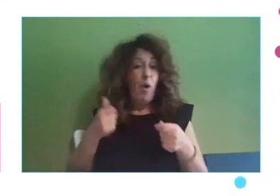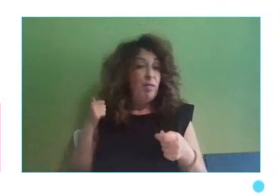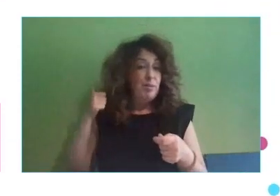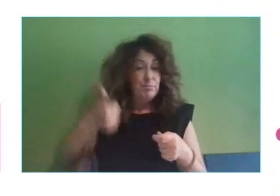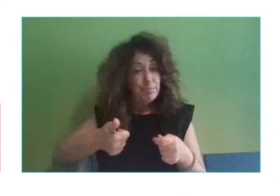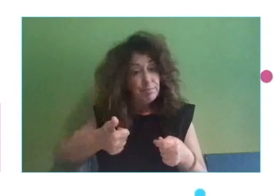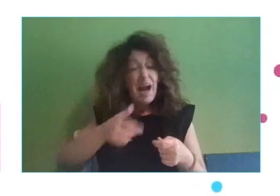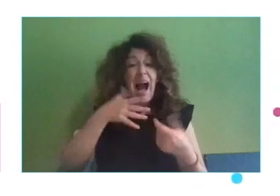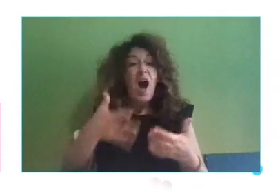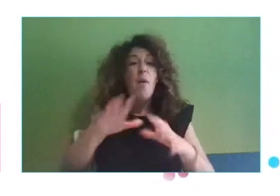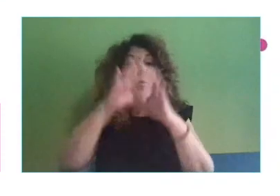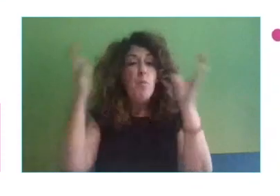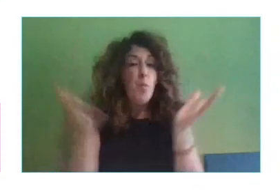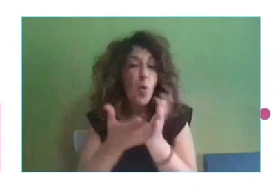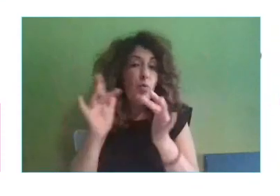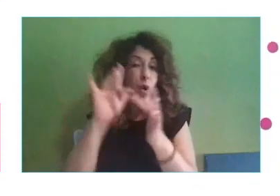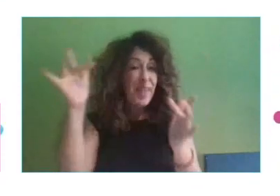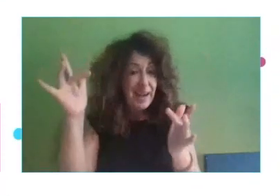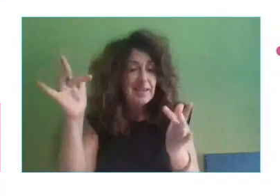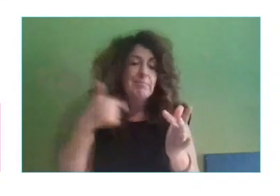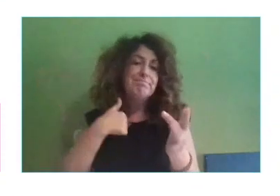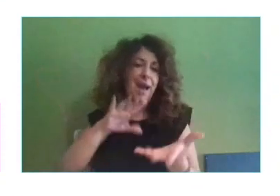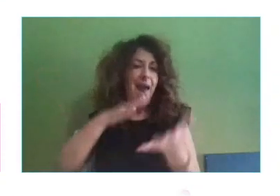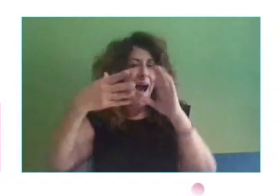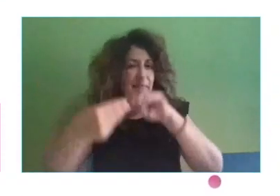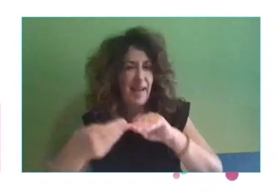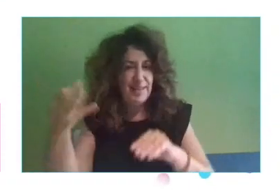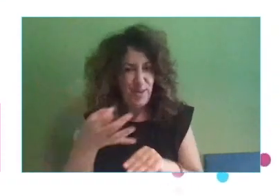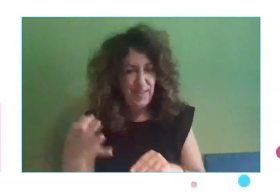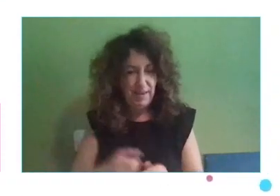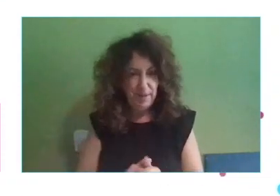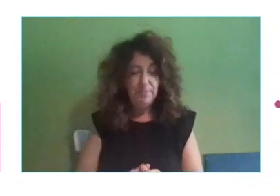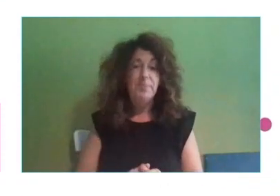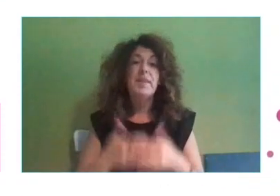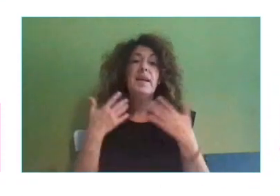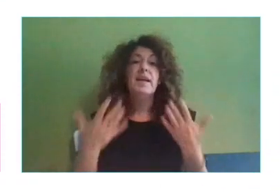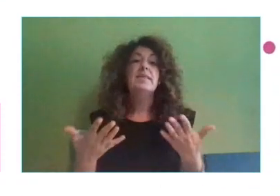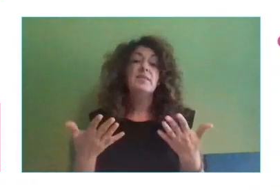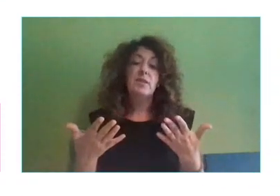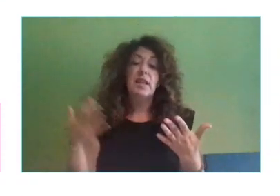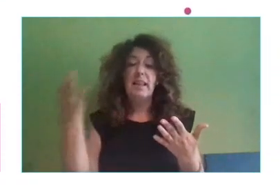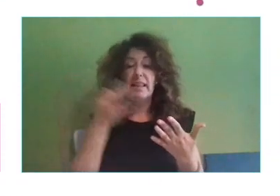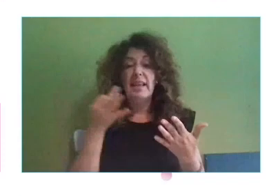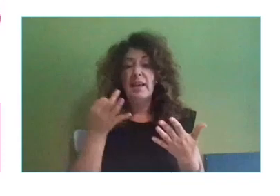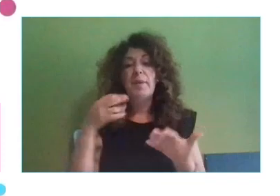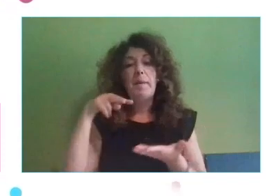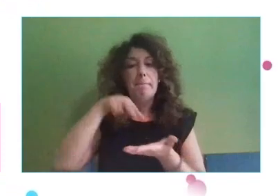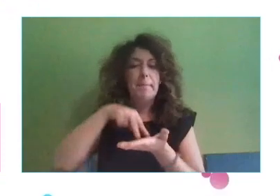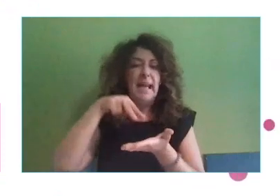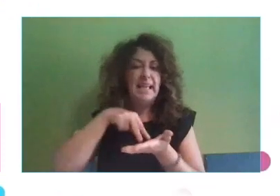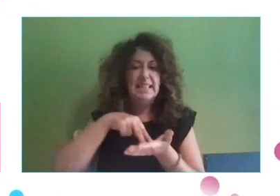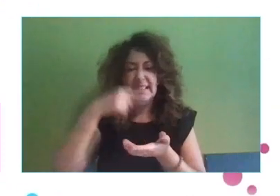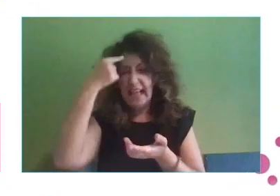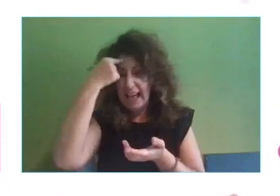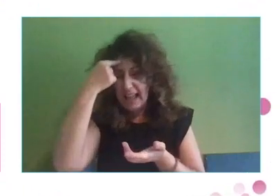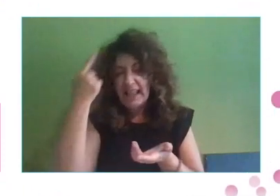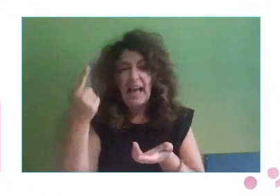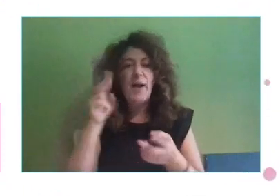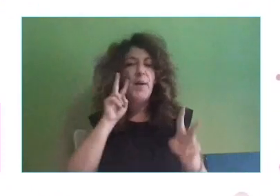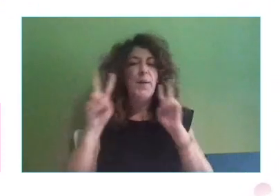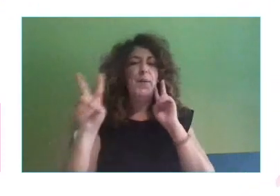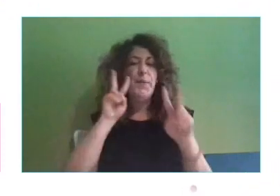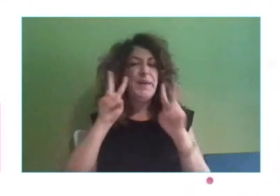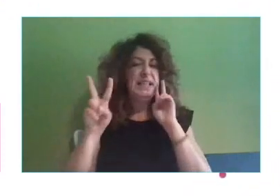Entonces, bueno, pues ahí sí que tienes que seguir con los mismos elementos de presencia, de ampliar tu visibilidad digital.